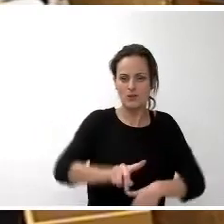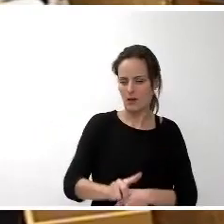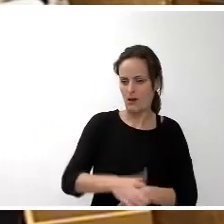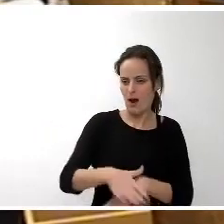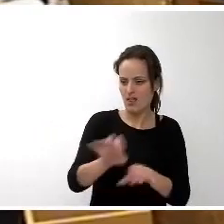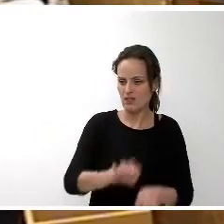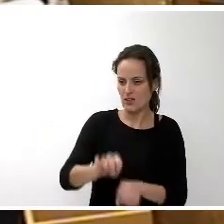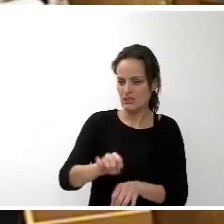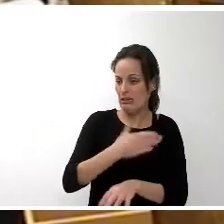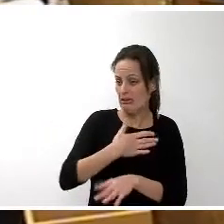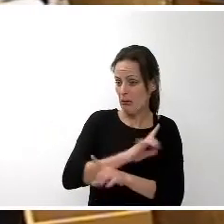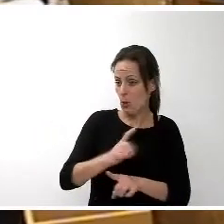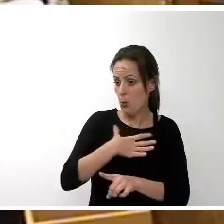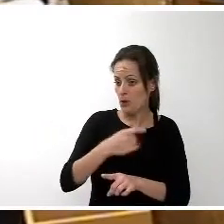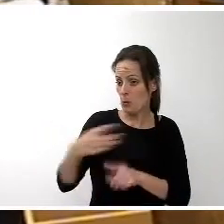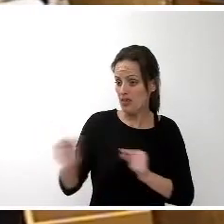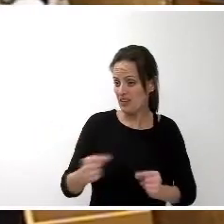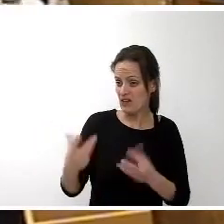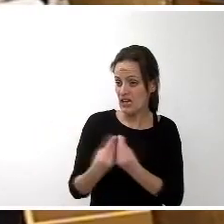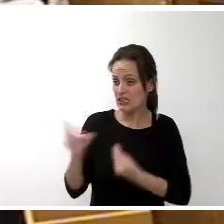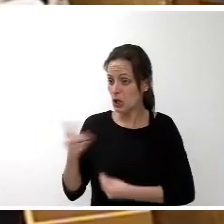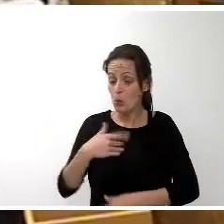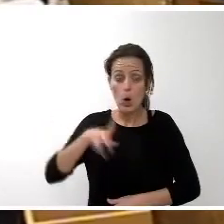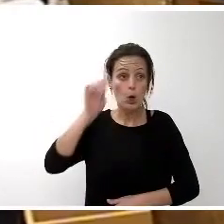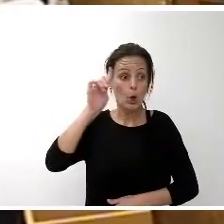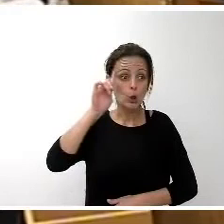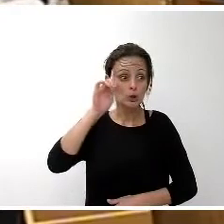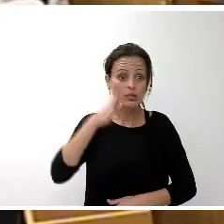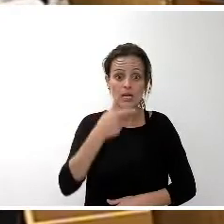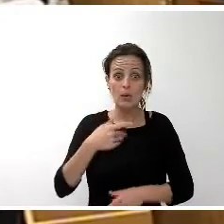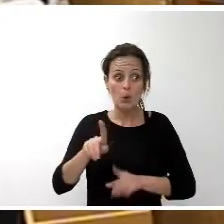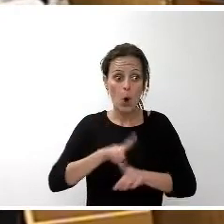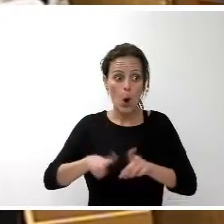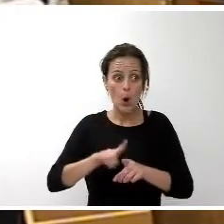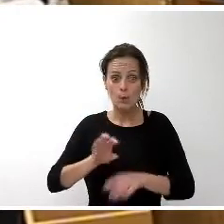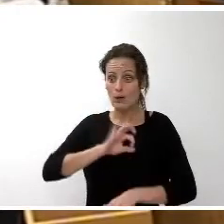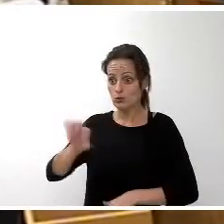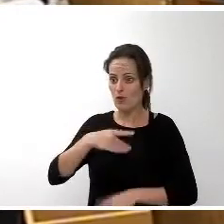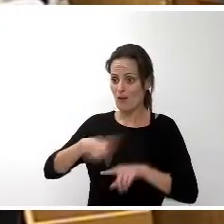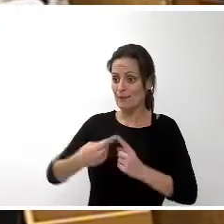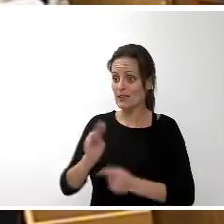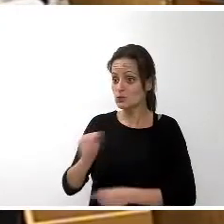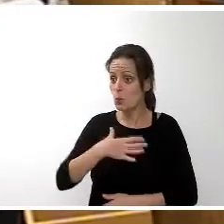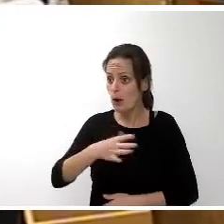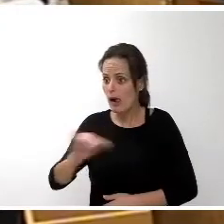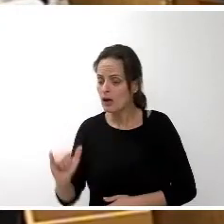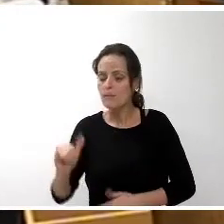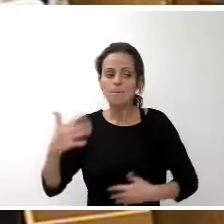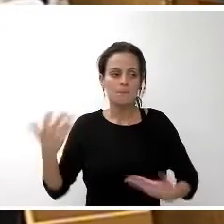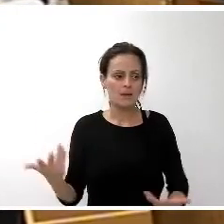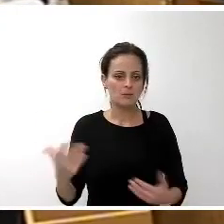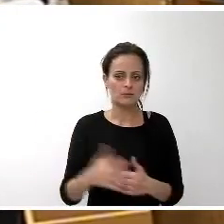debate con usted no sé cuál es el problema que usted o su familia ha podido tener con él pero desde luego le aseguro que